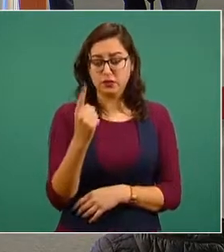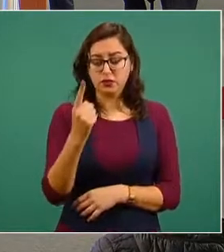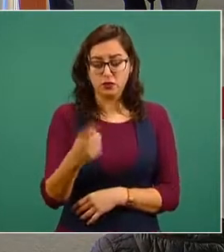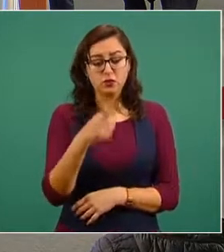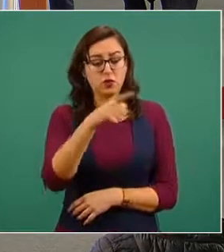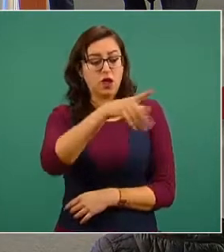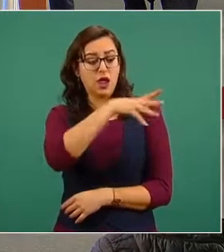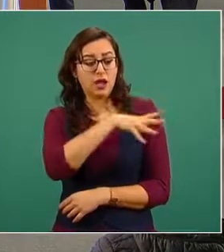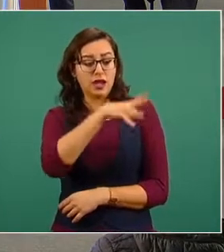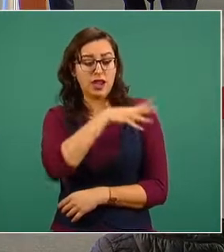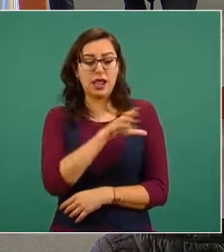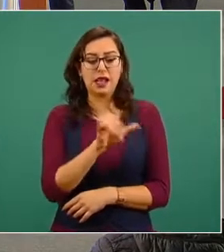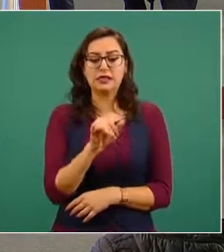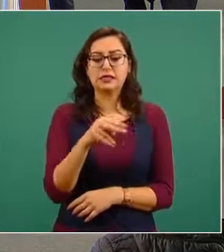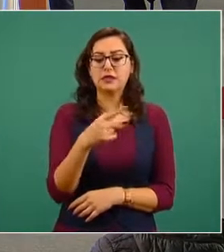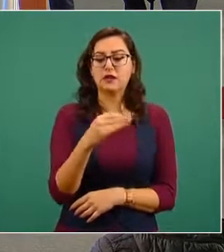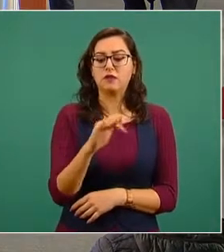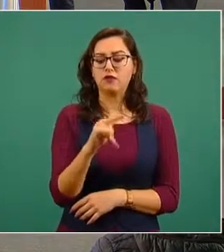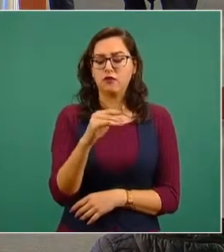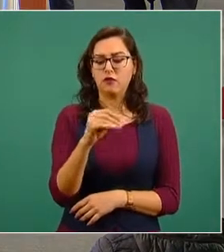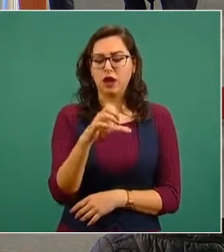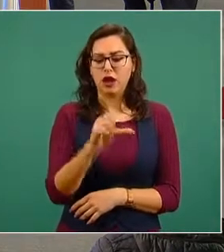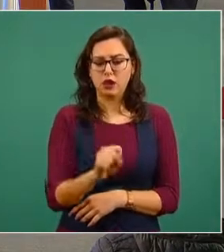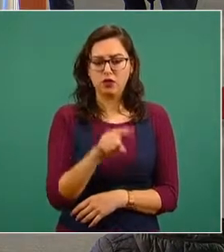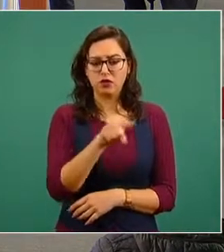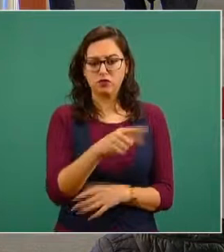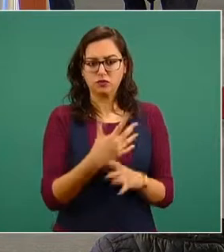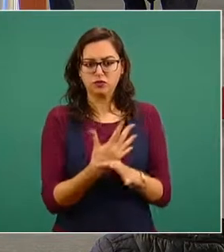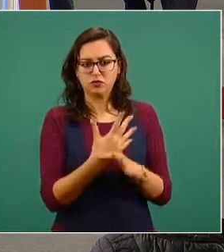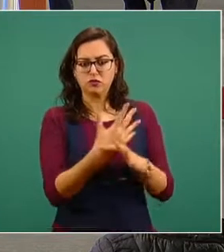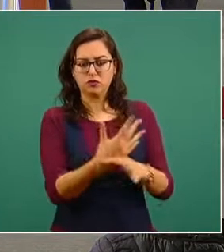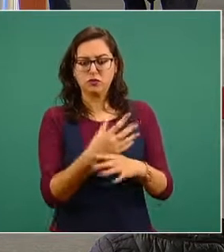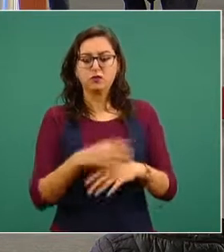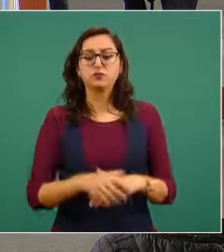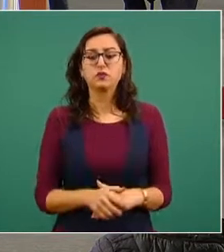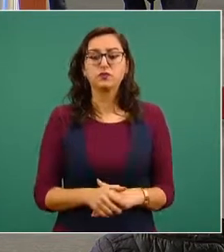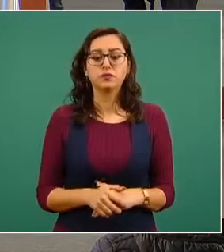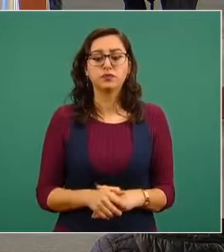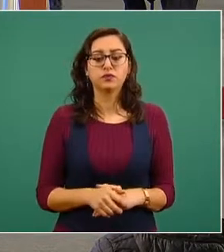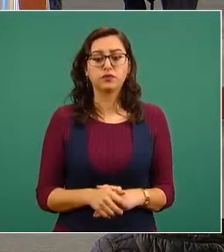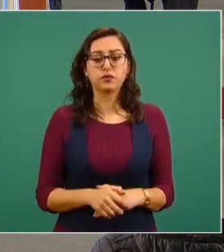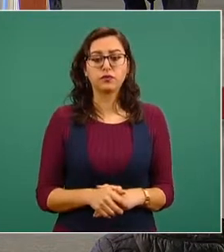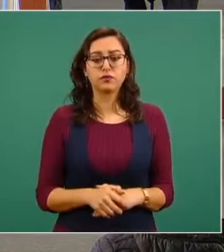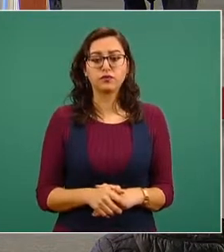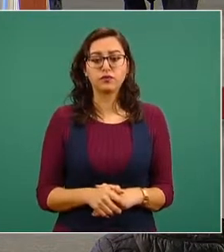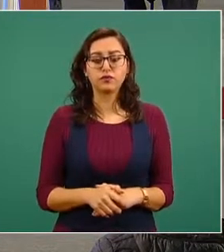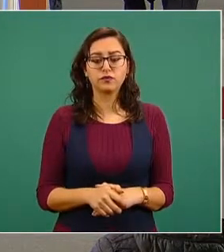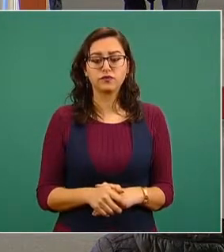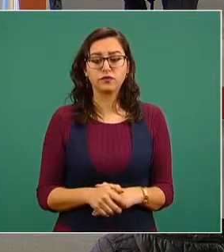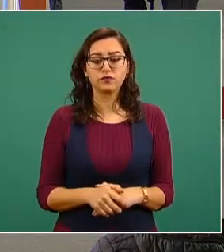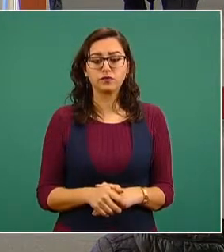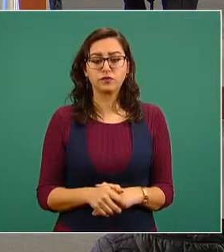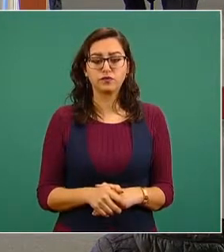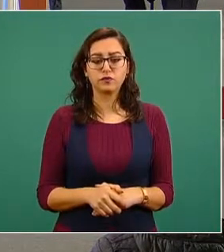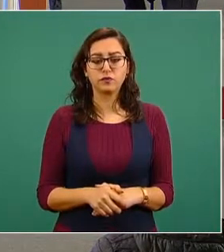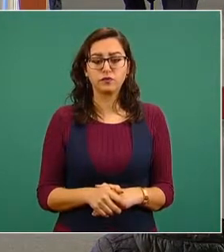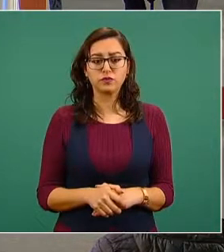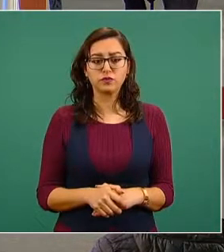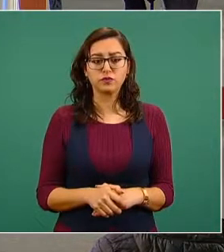reconoció las imputaciones hechas por las autoridades norteamericanas, así como